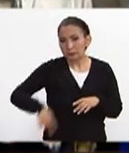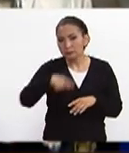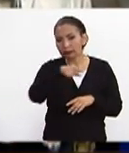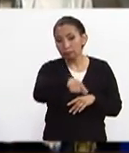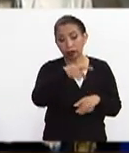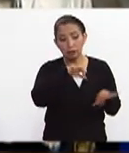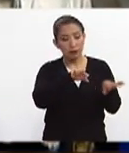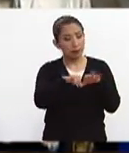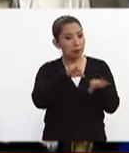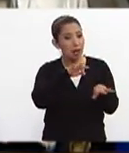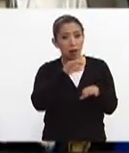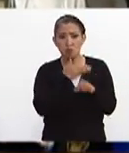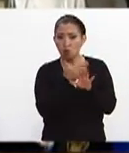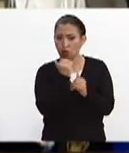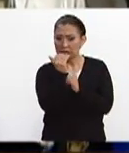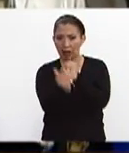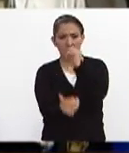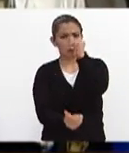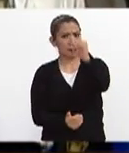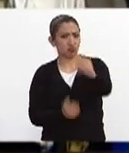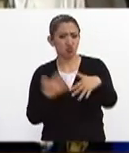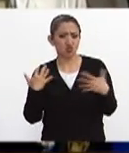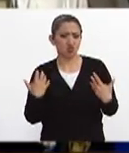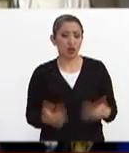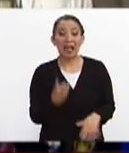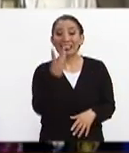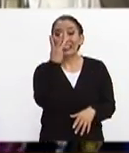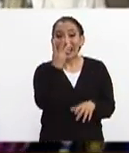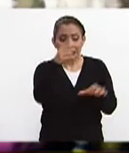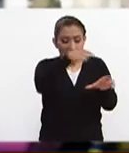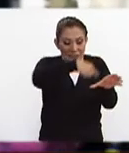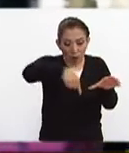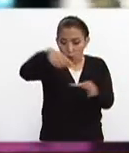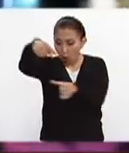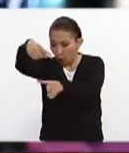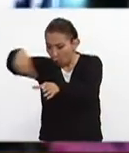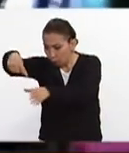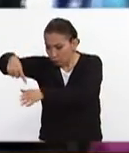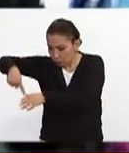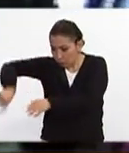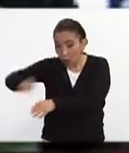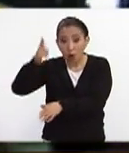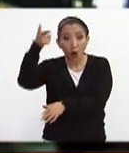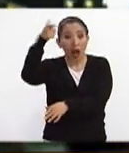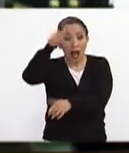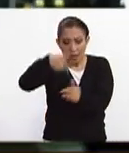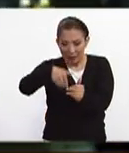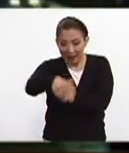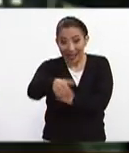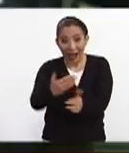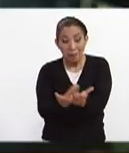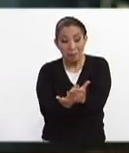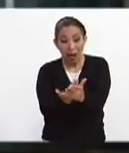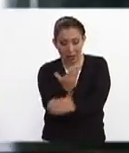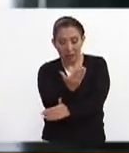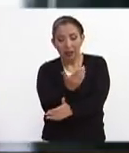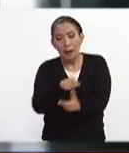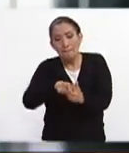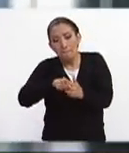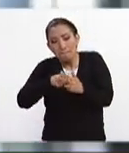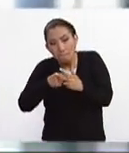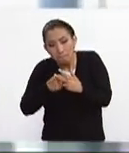las labores ya están muy avanzadas son tres huecos y pues esperamos que en el transcurso de esta mañana pues